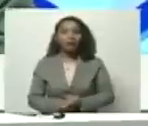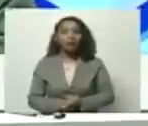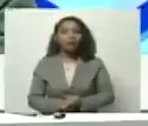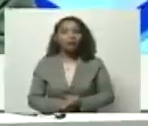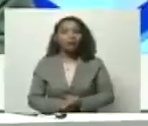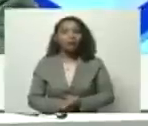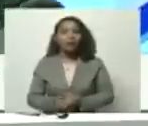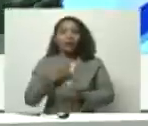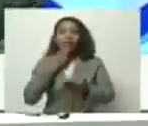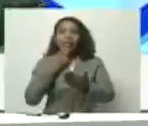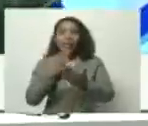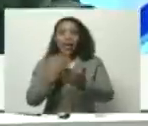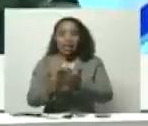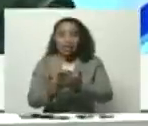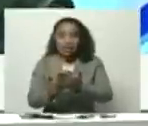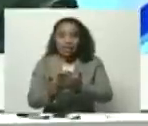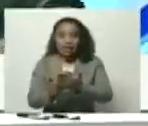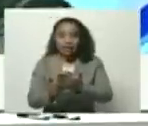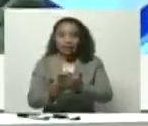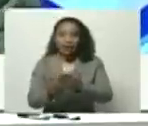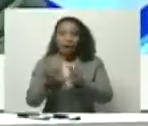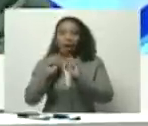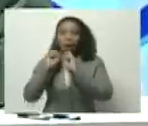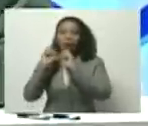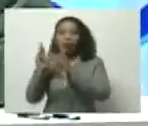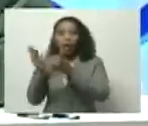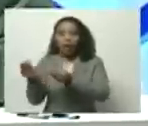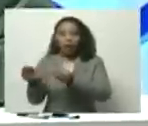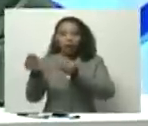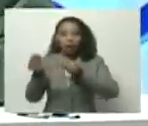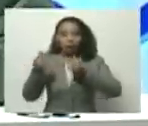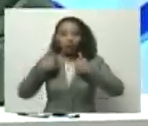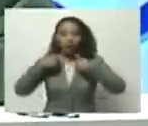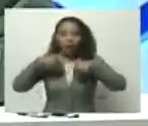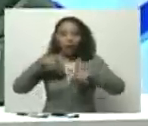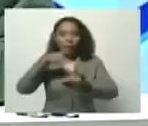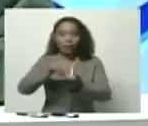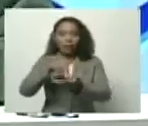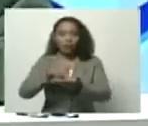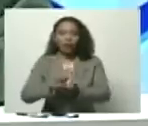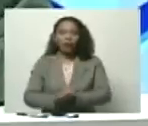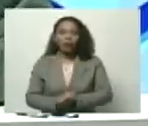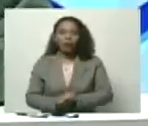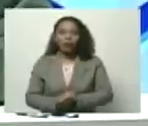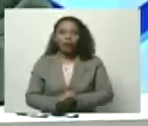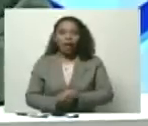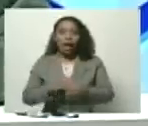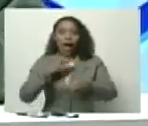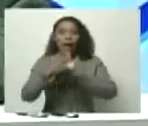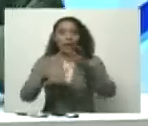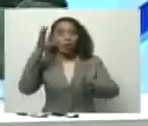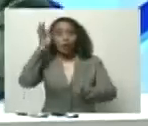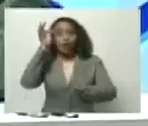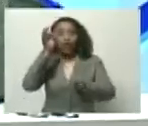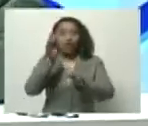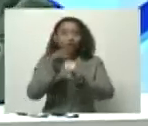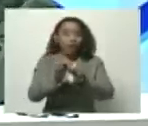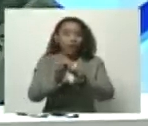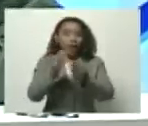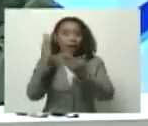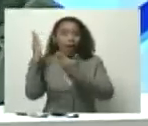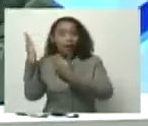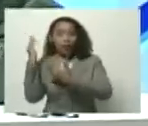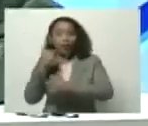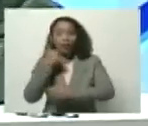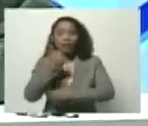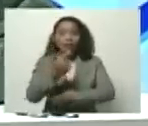gracias por la oportunidad de estar acá dando oferta de todo el dinamismo que